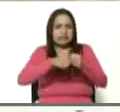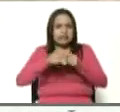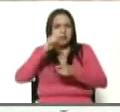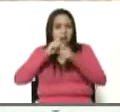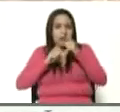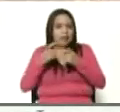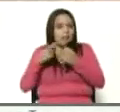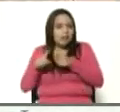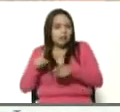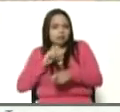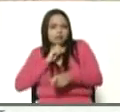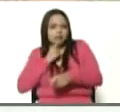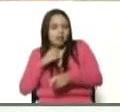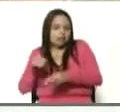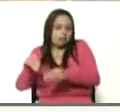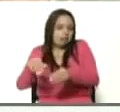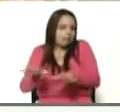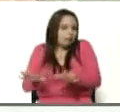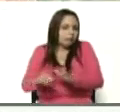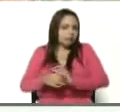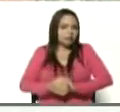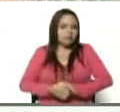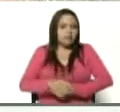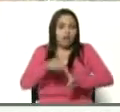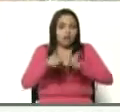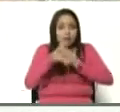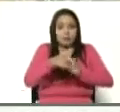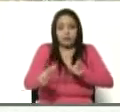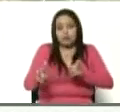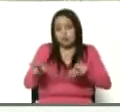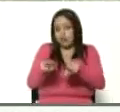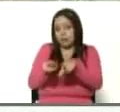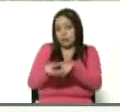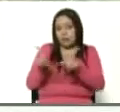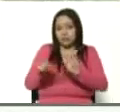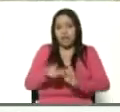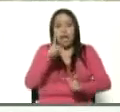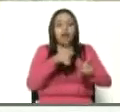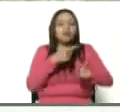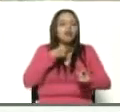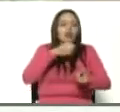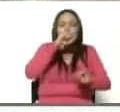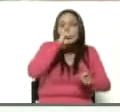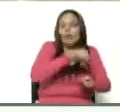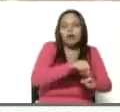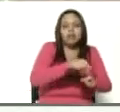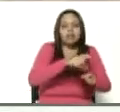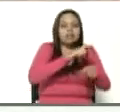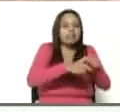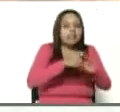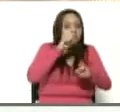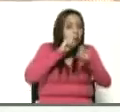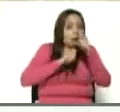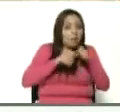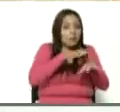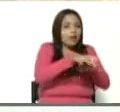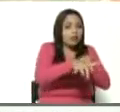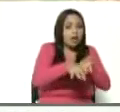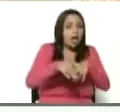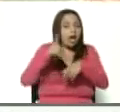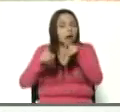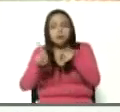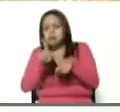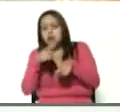disimulo. Hay gente que es así, ¿verdad? A algunos les gusta mucho, la gran mayoría, a otros no les